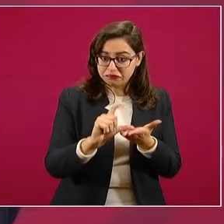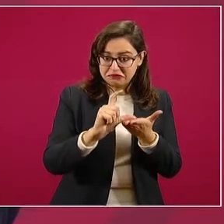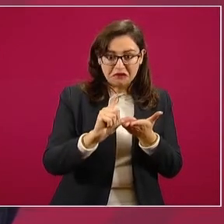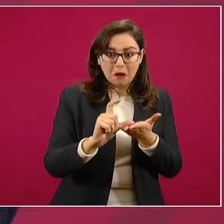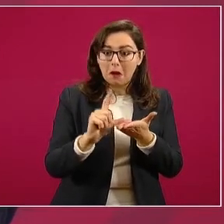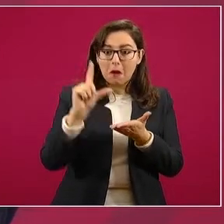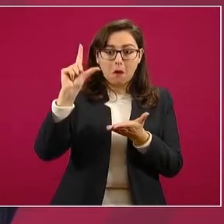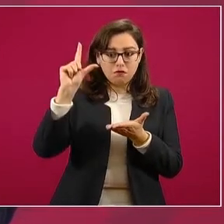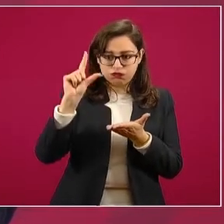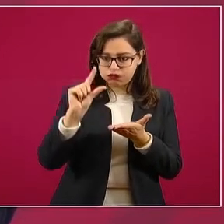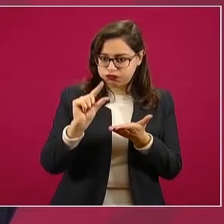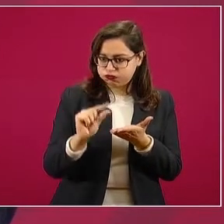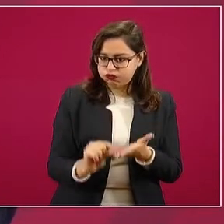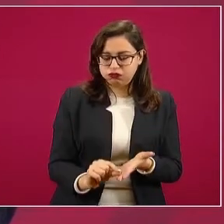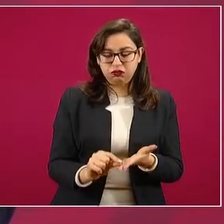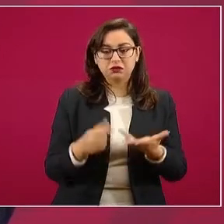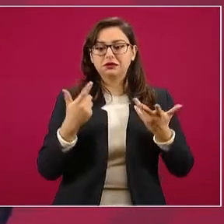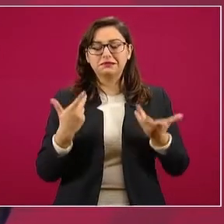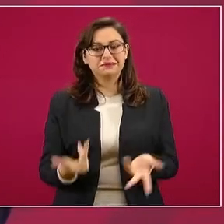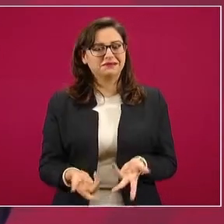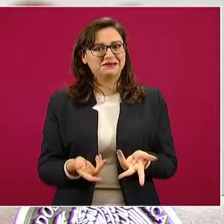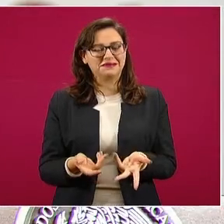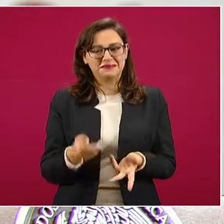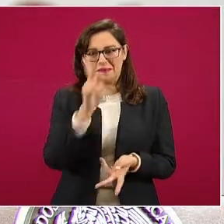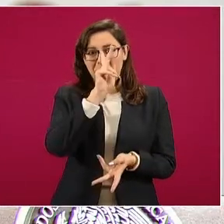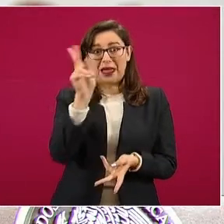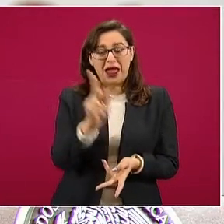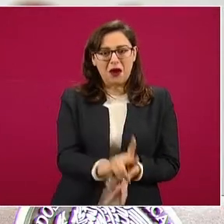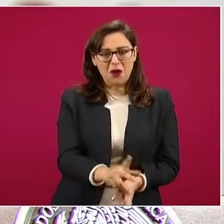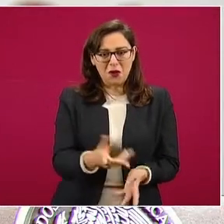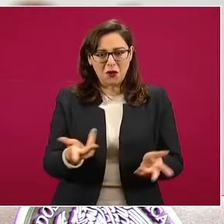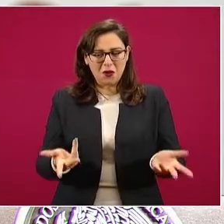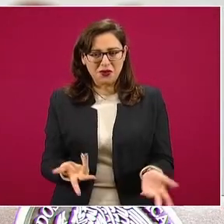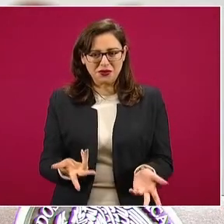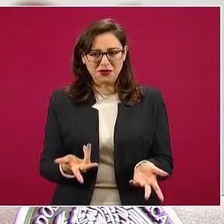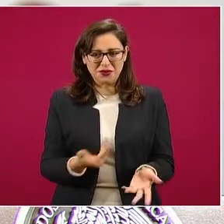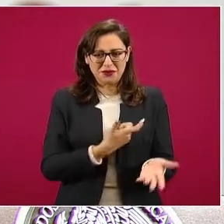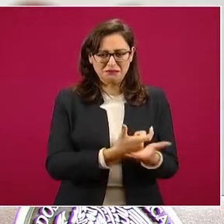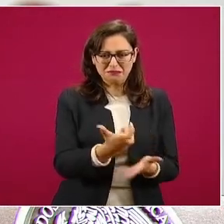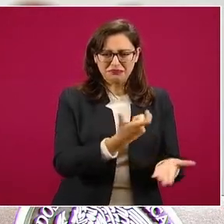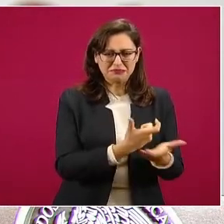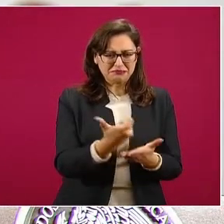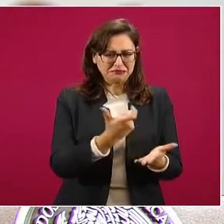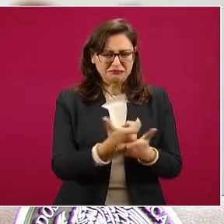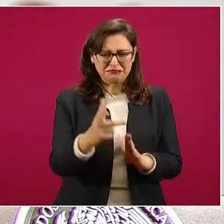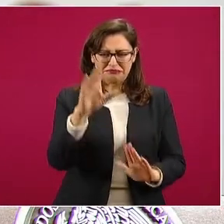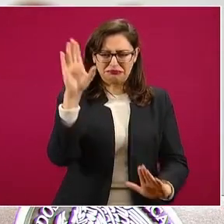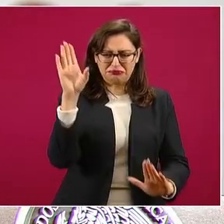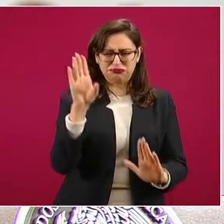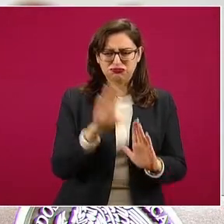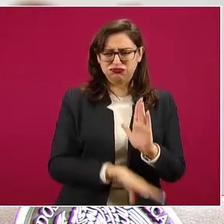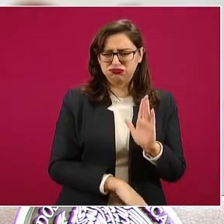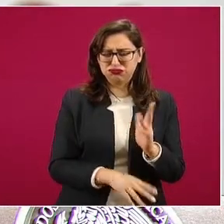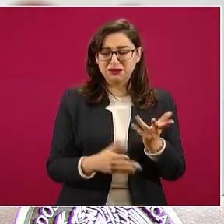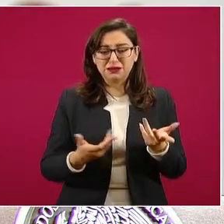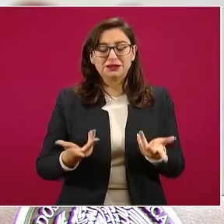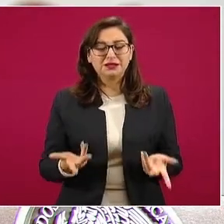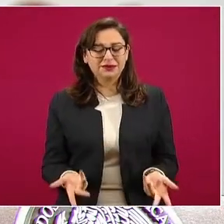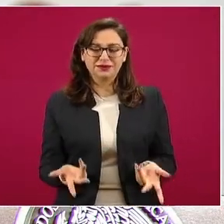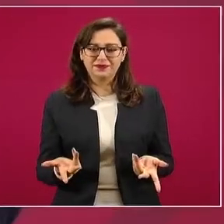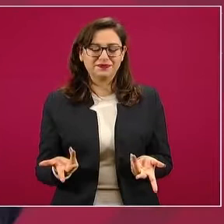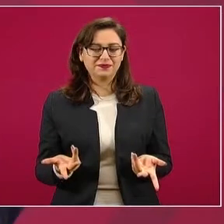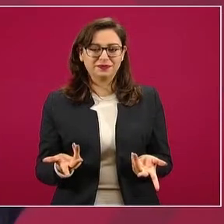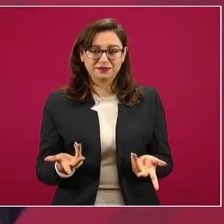se perdió poder adquisitivo en el salario. Entonces, apenas y